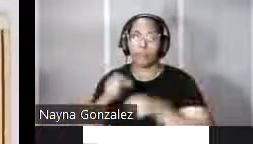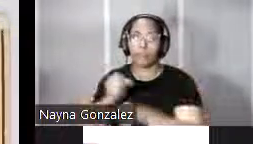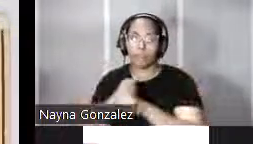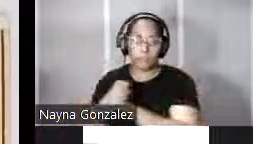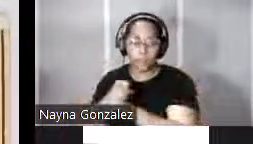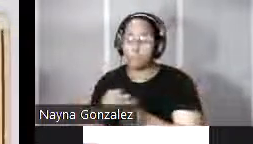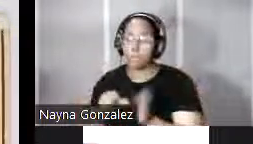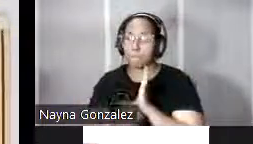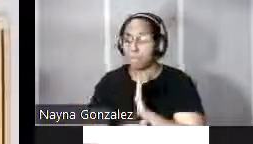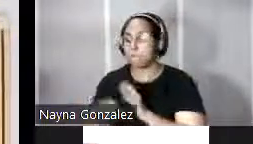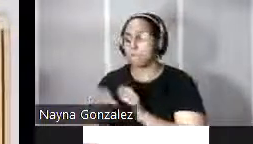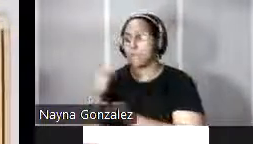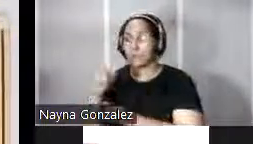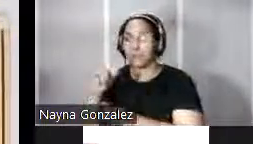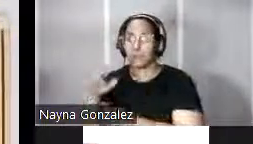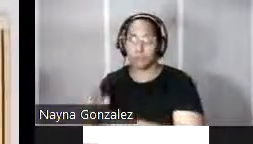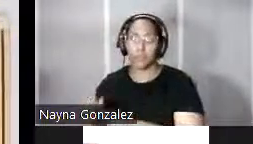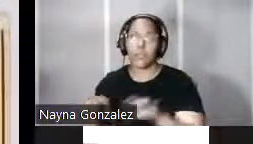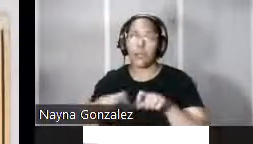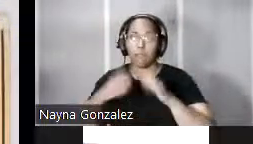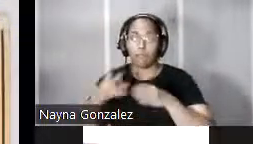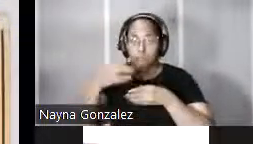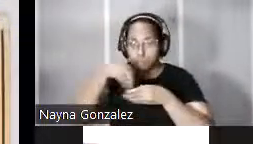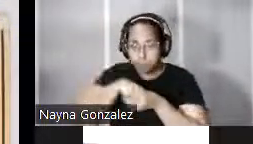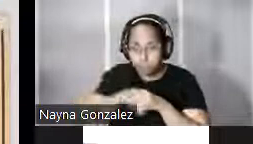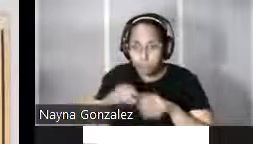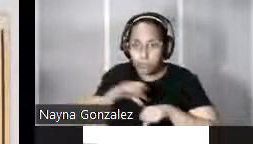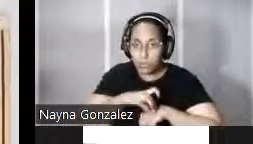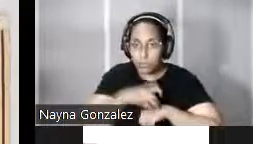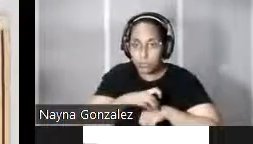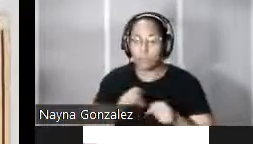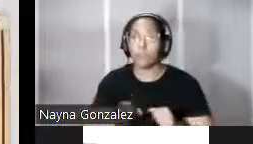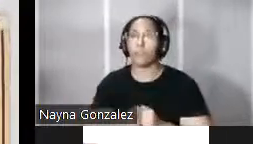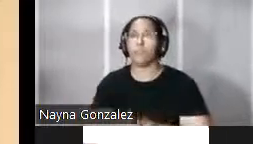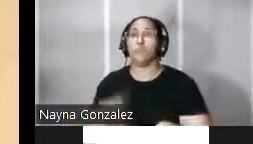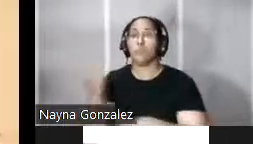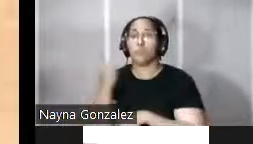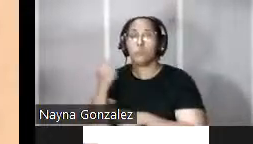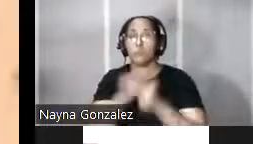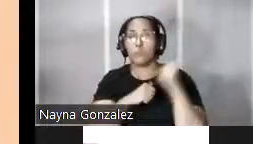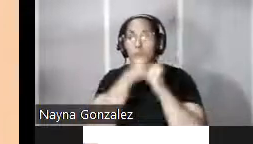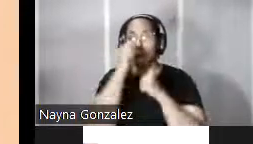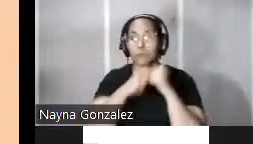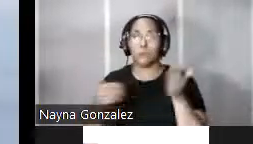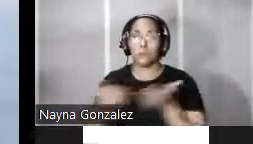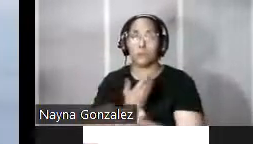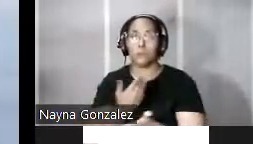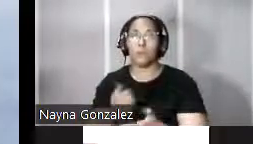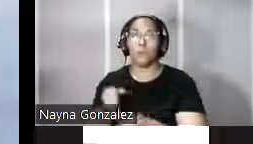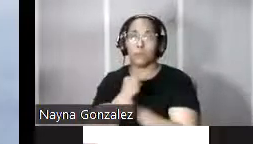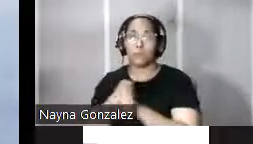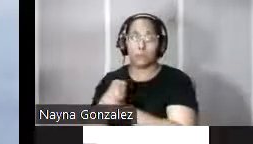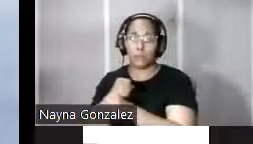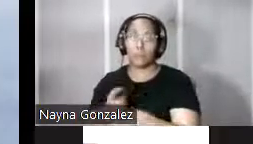excavación de galerías subterráneas pero en este momento no solamente se construyeron nuevas obras defensivas sino que